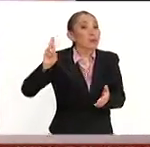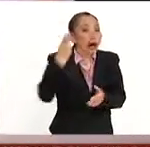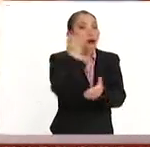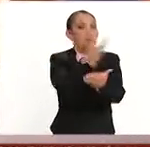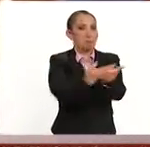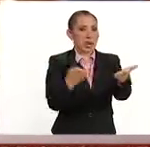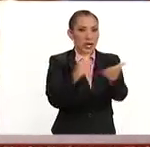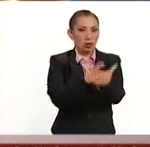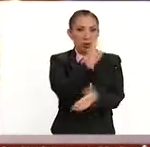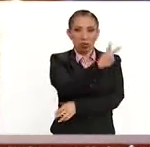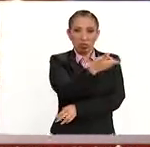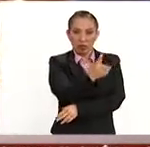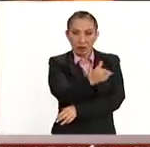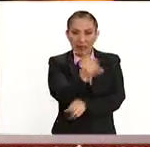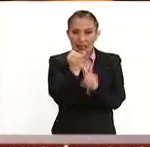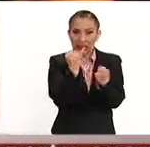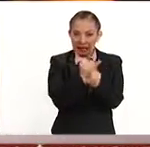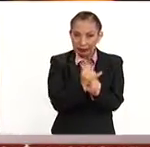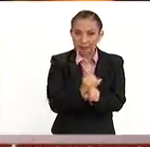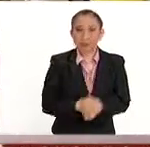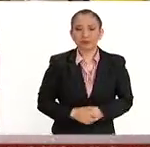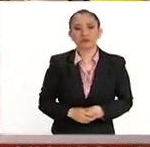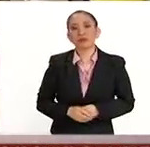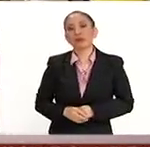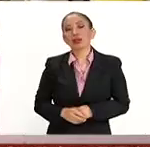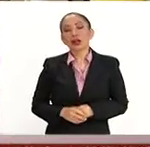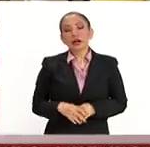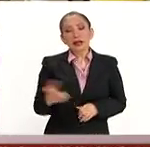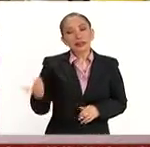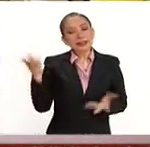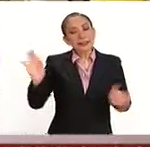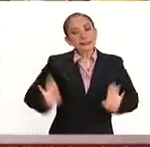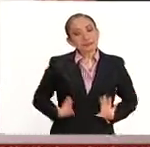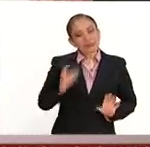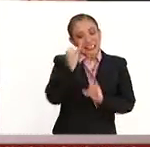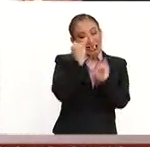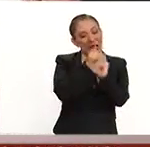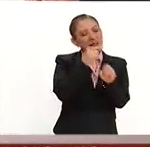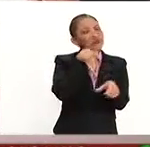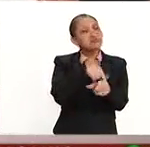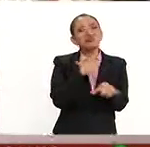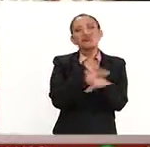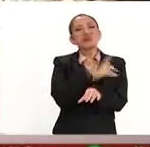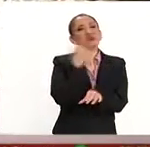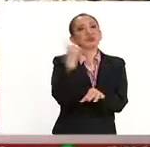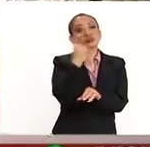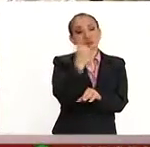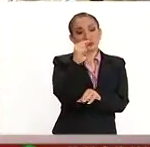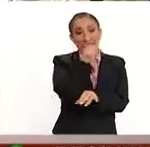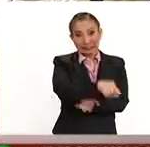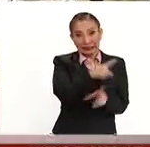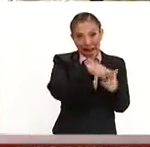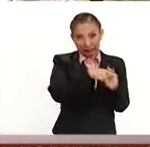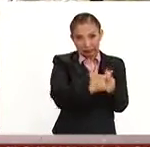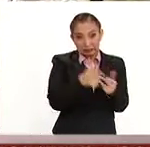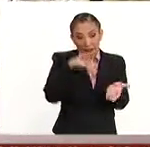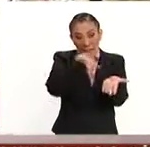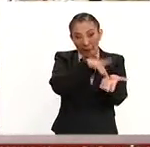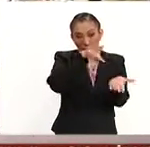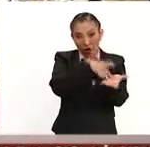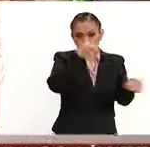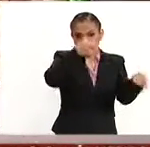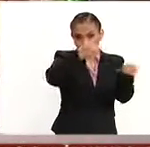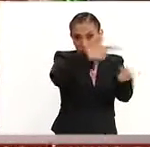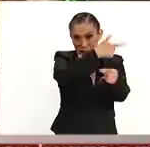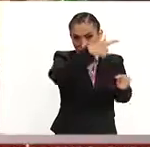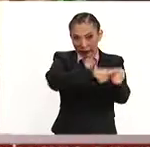bajo el modelo bilingüe internacional sustentable. El aspecto de internacional tiene que ver porque a partir del apoyo de la coordinación